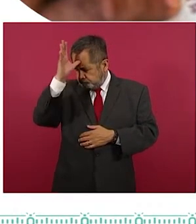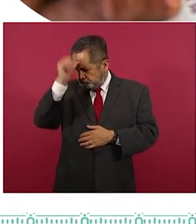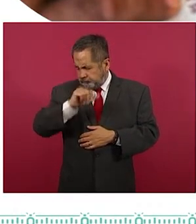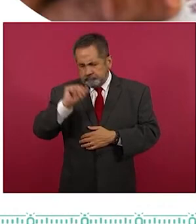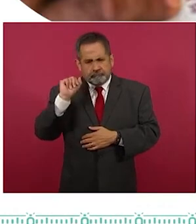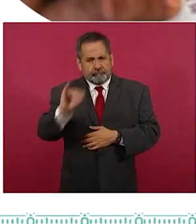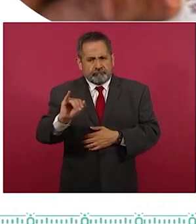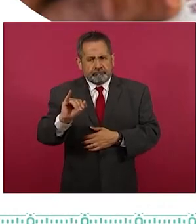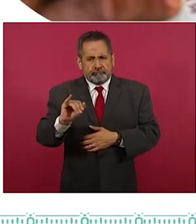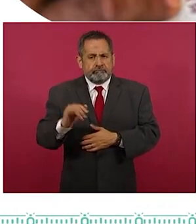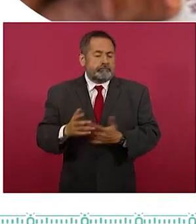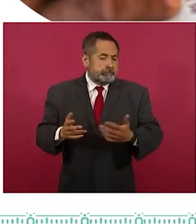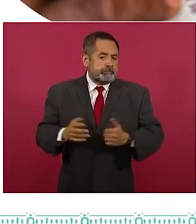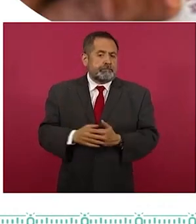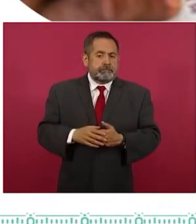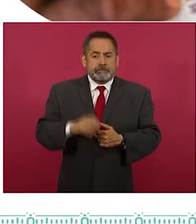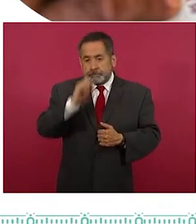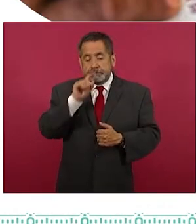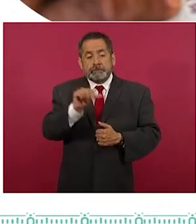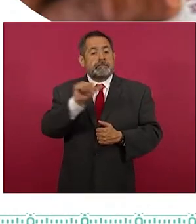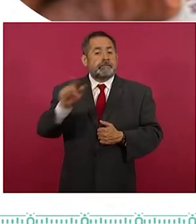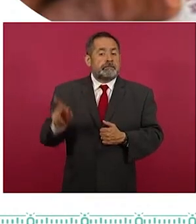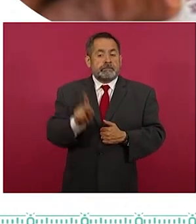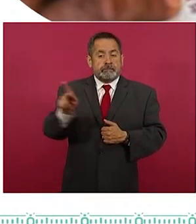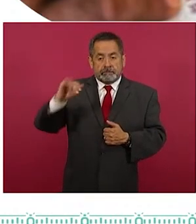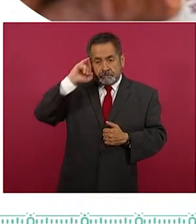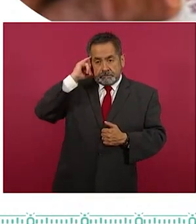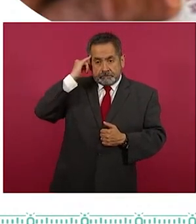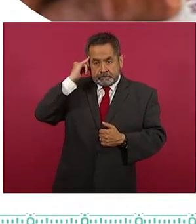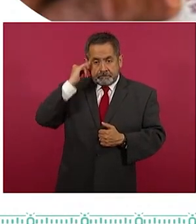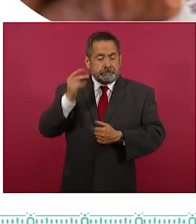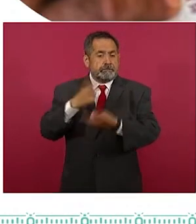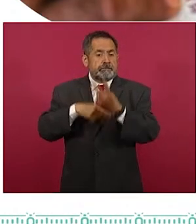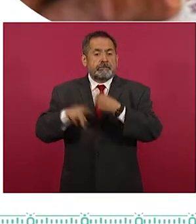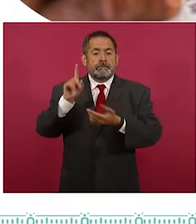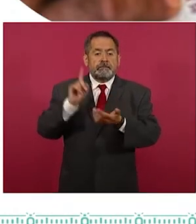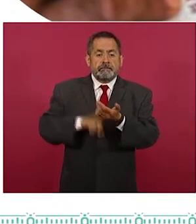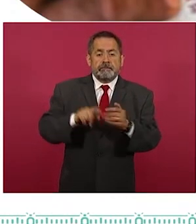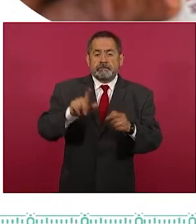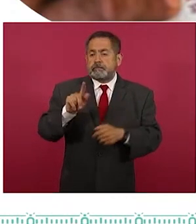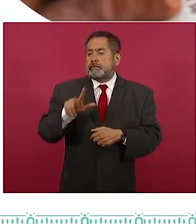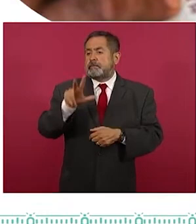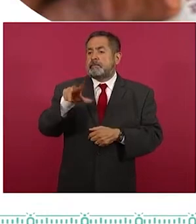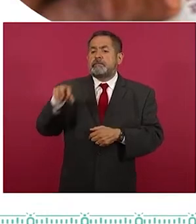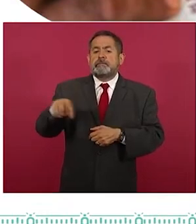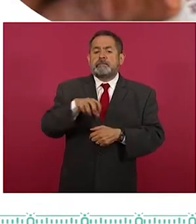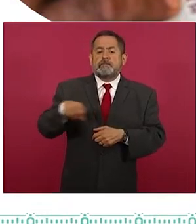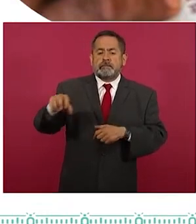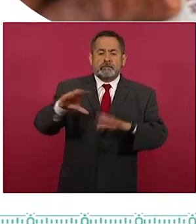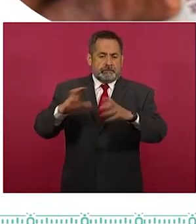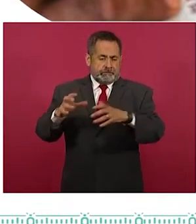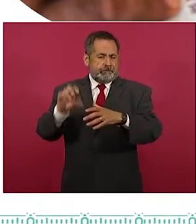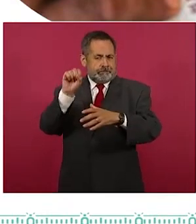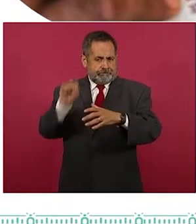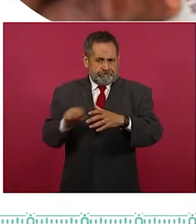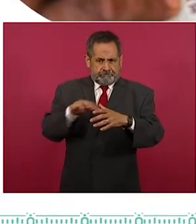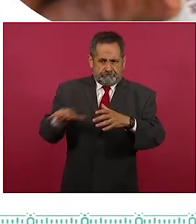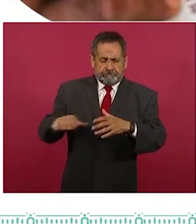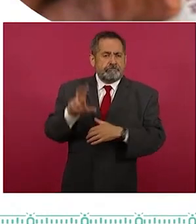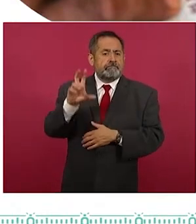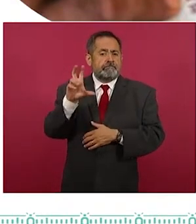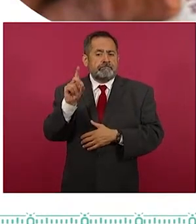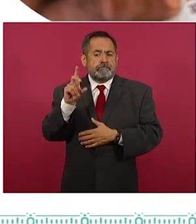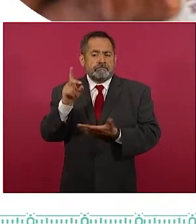También se realizó una consulta indígena con presencia de mil 78 localidades del sureste. A través de 30